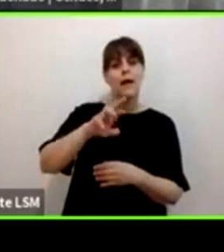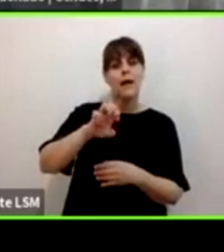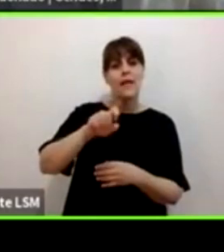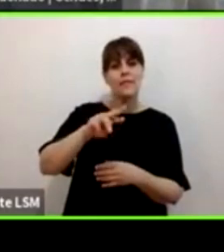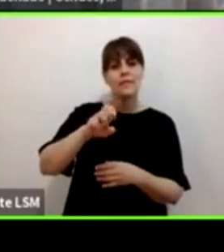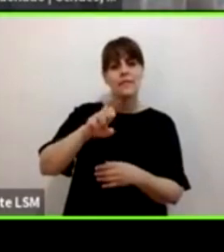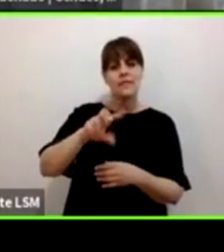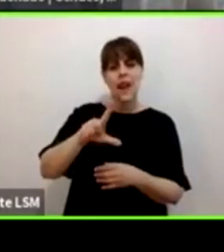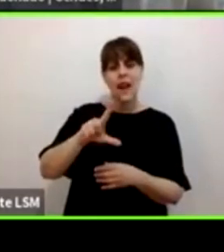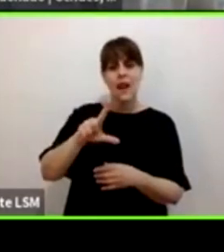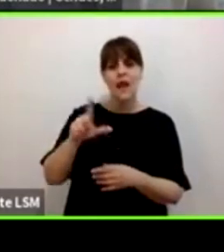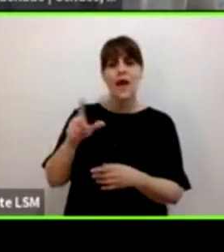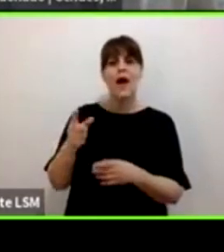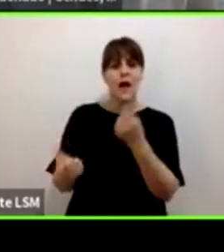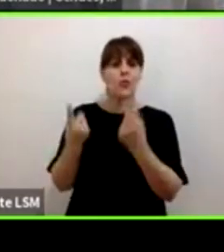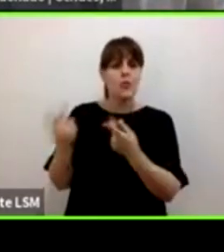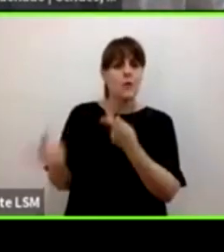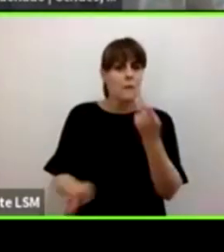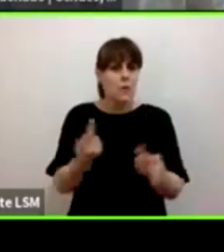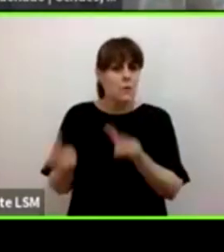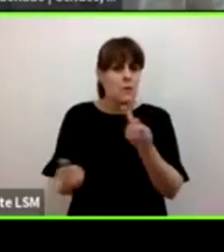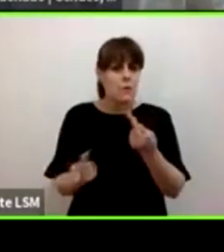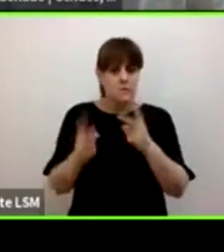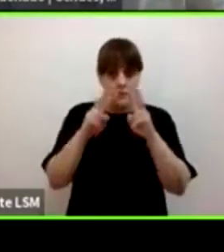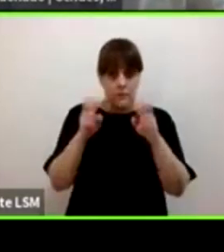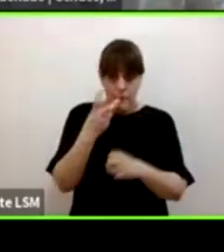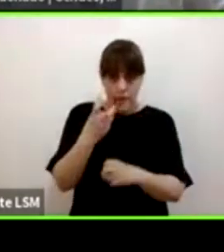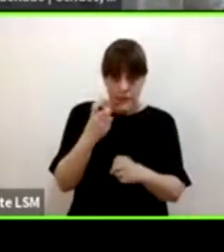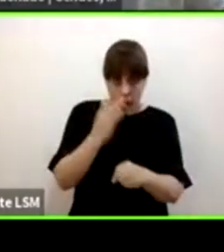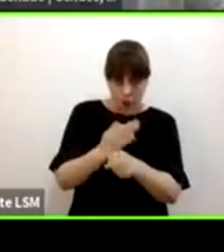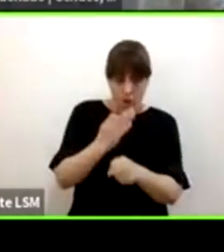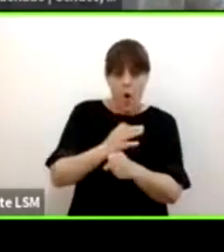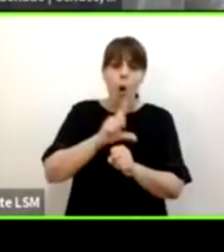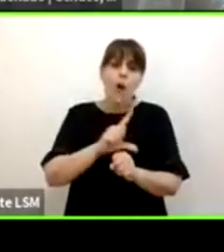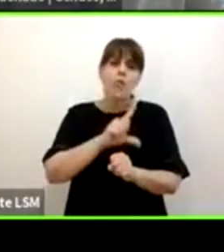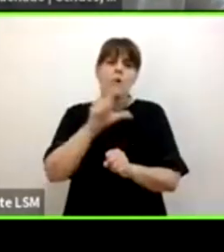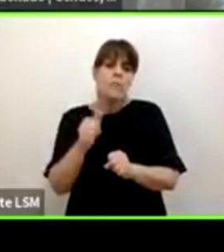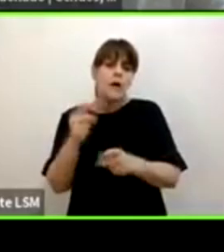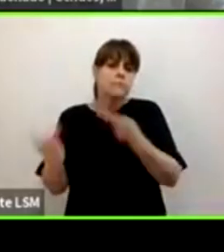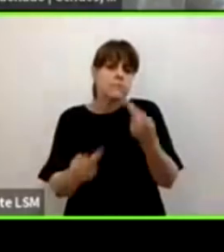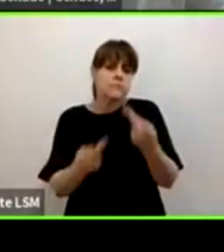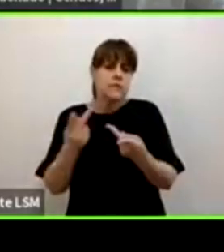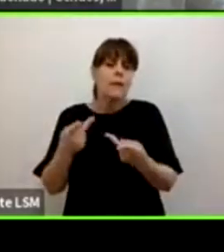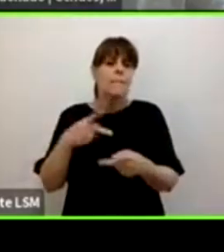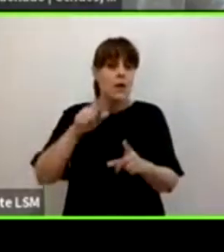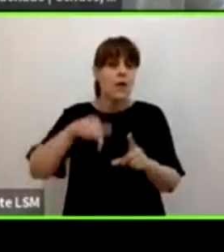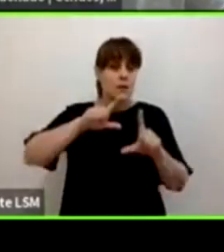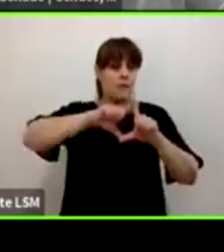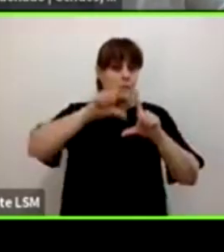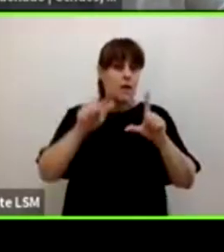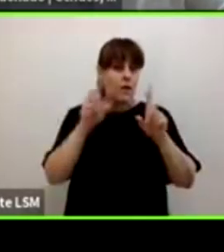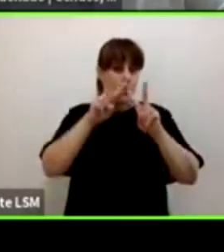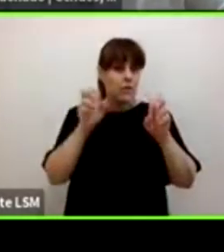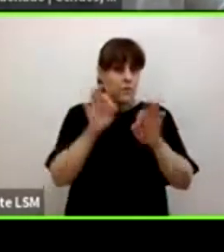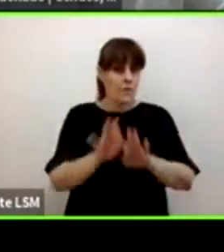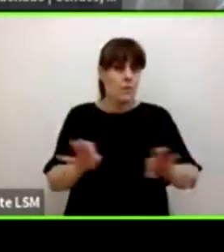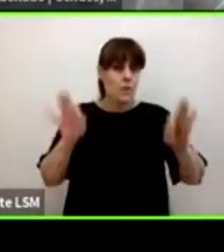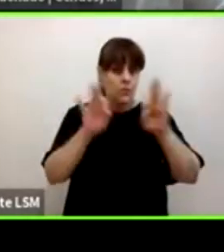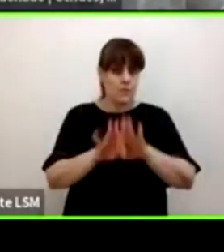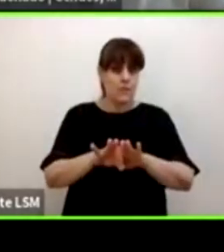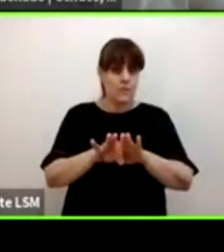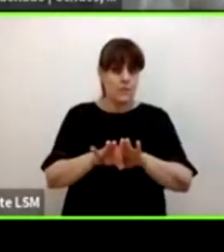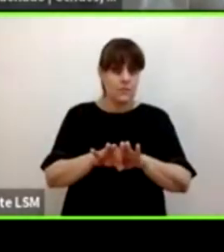saliendo en las preguntas y lo quieren abordar de una vez o nos esperamos al momento de las preguntas pero en México ha sido un tema muy relevante porque ha habido estados de la